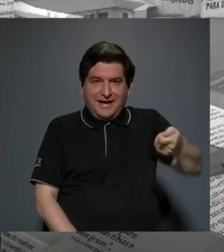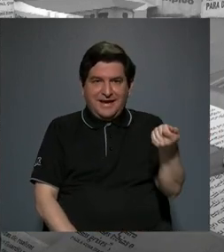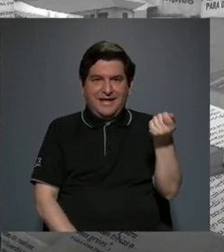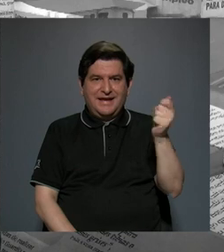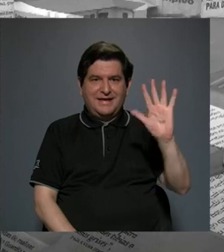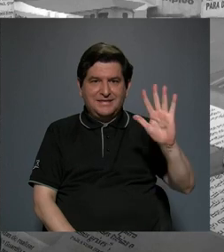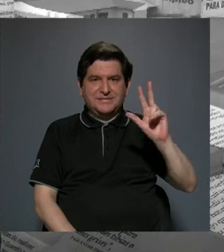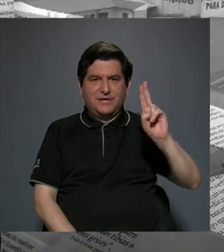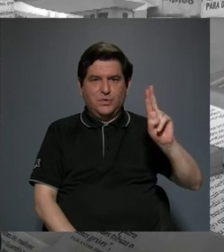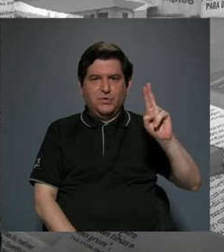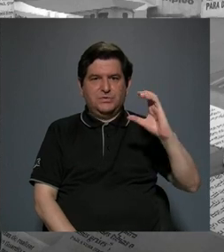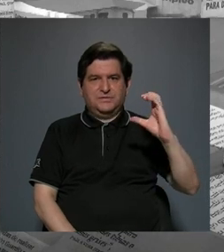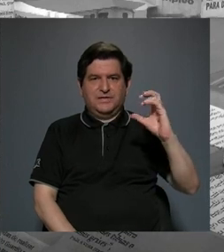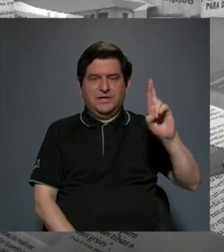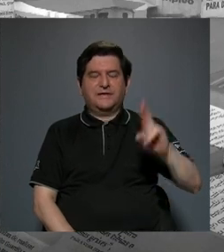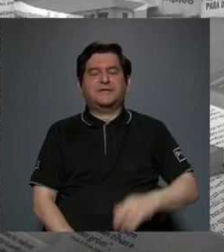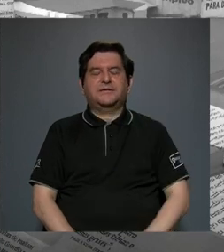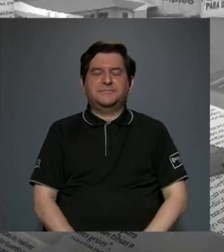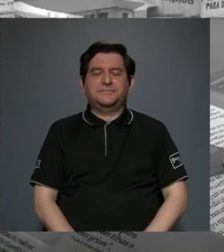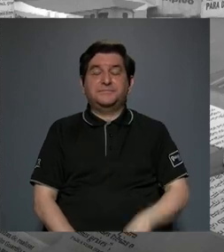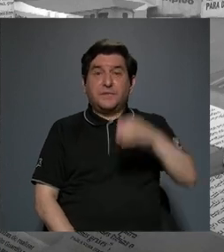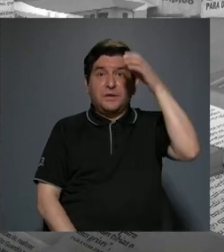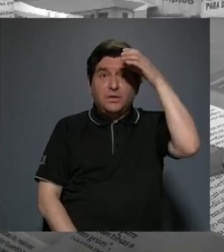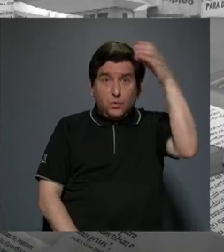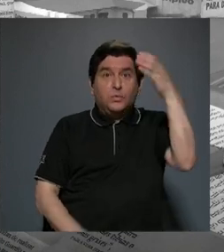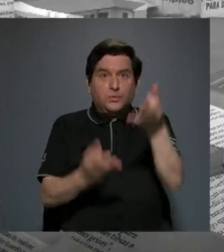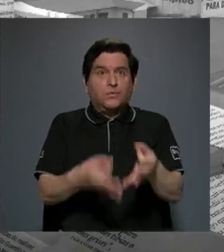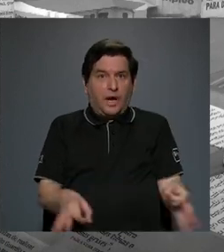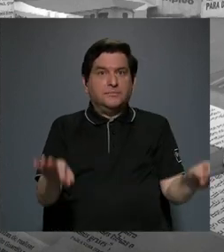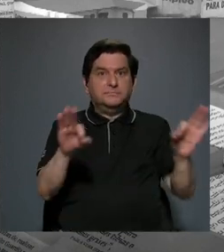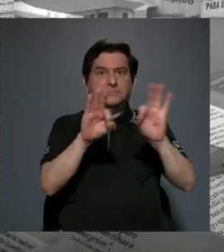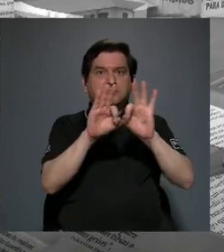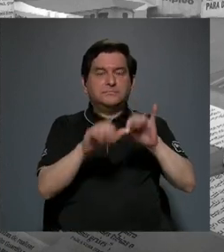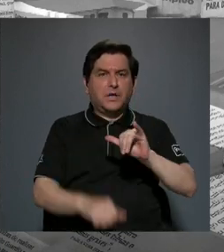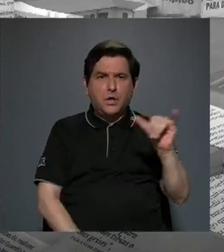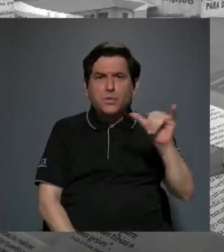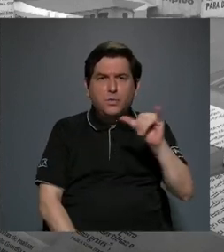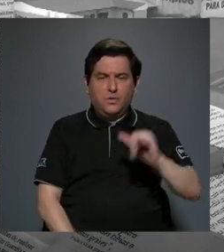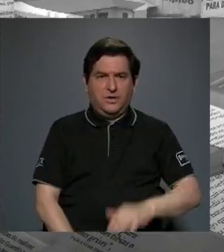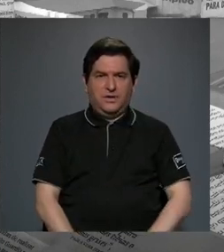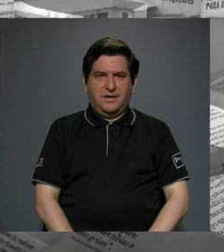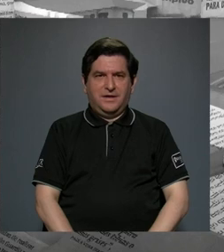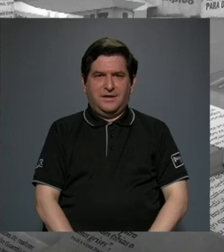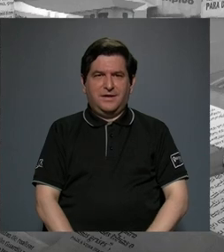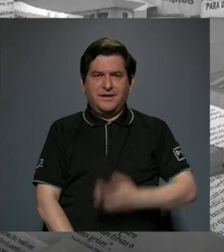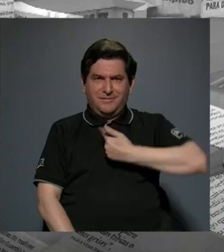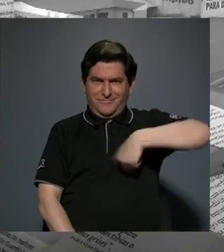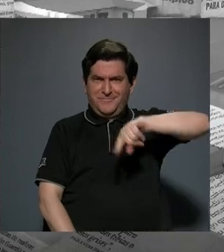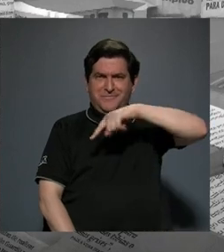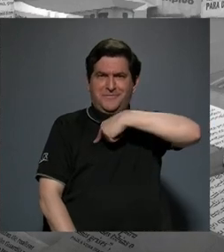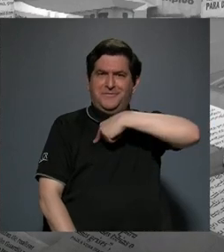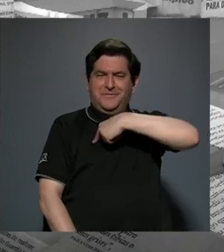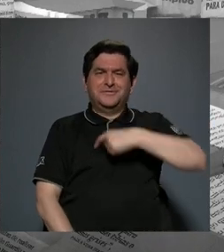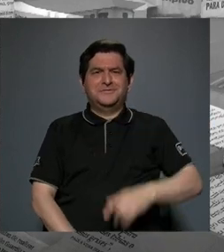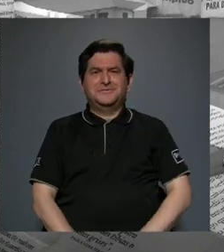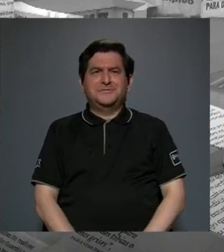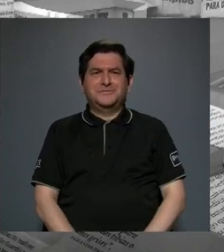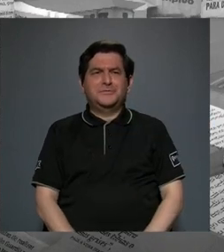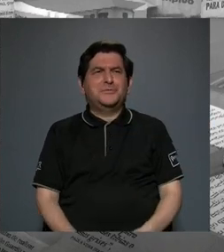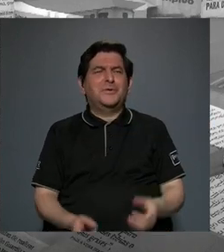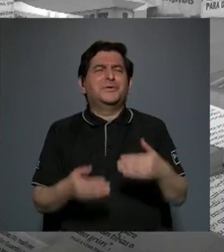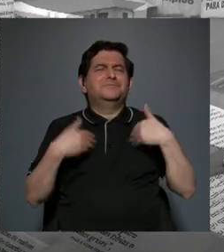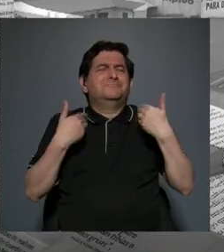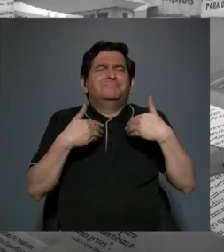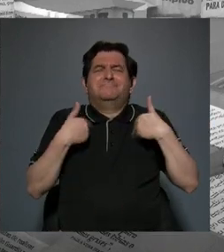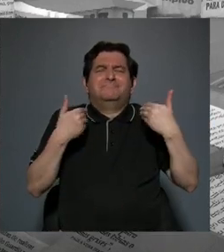15 UCR. Y como la cultura importa, pues también nos llenamos de mucha